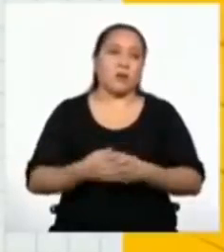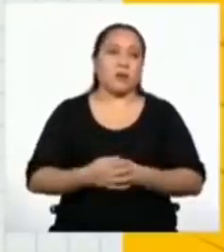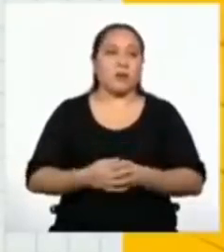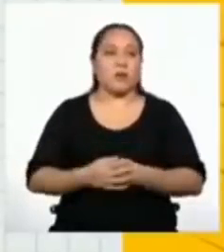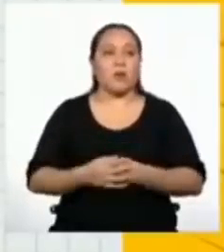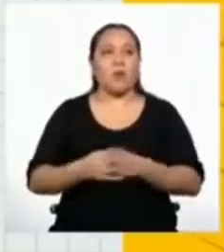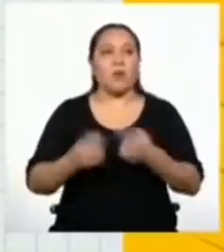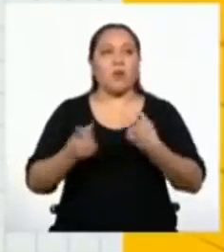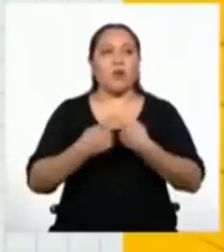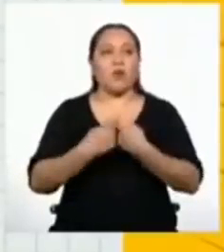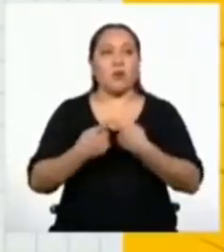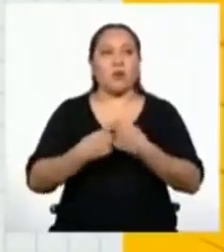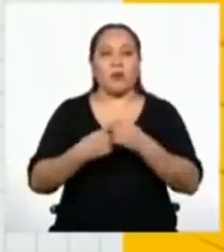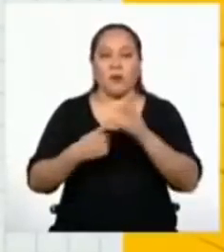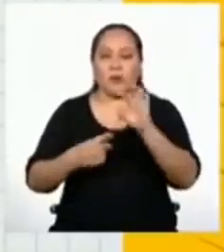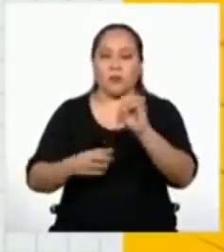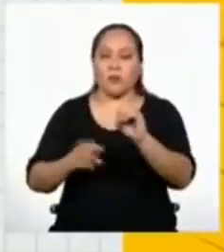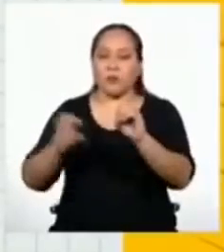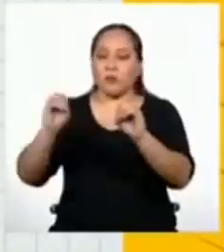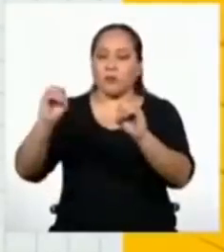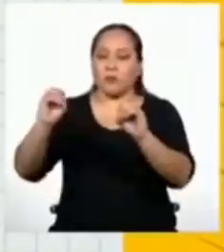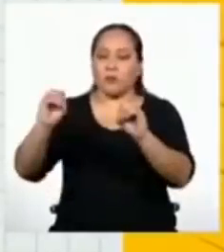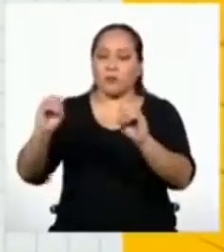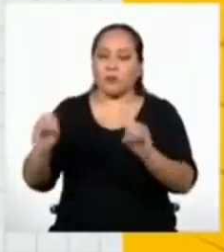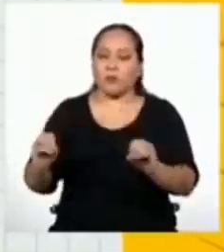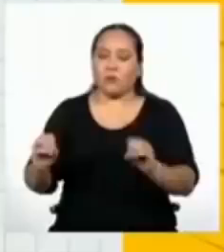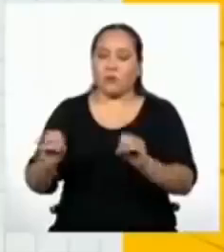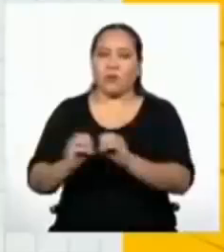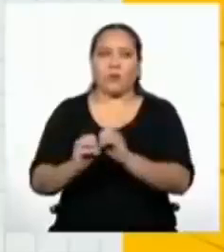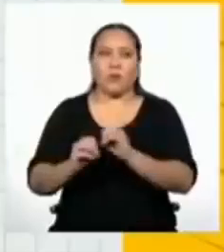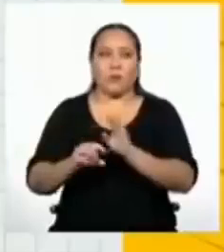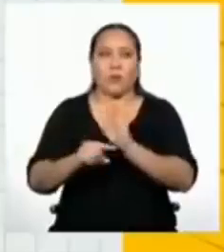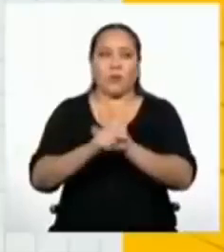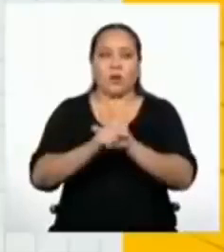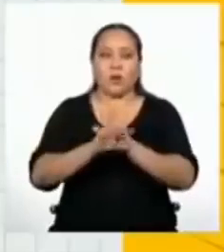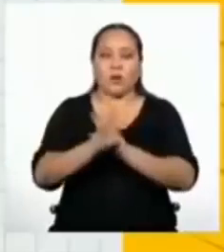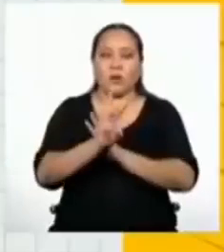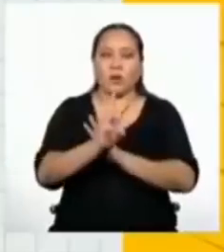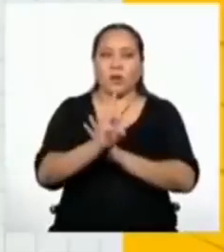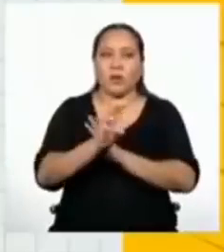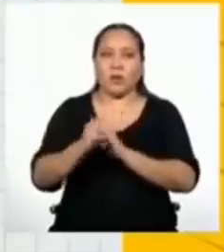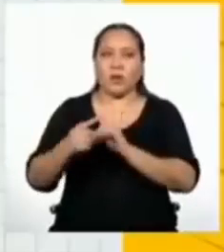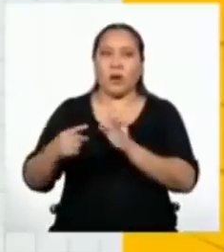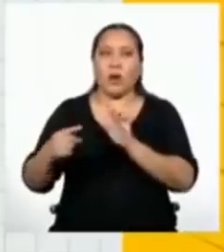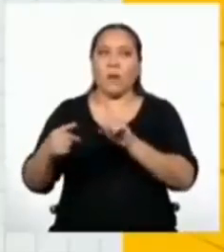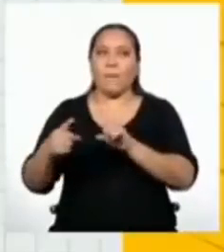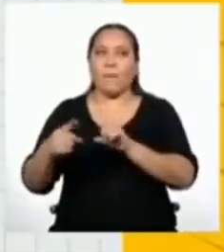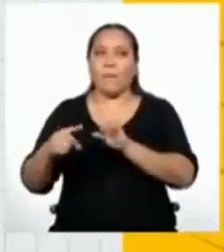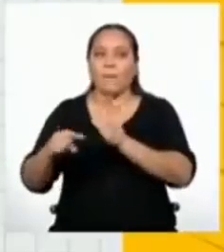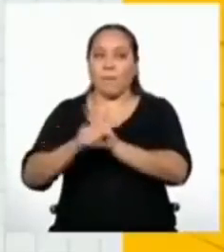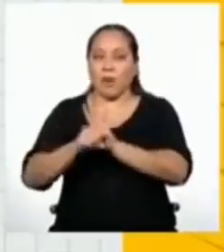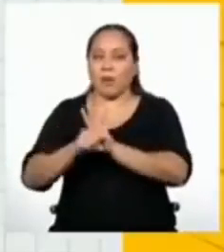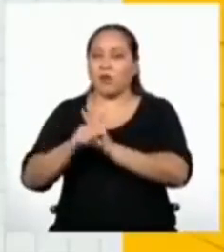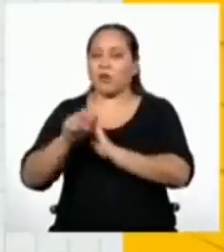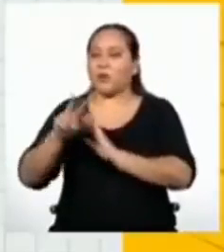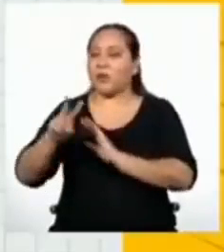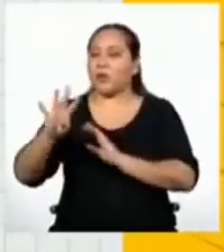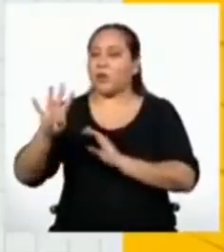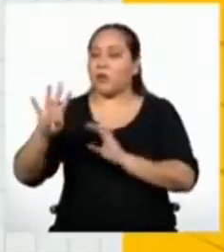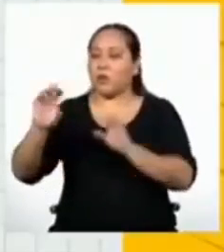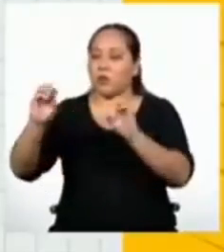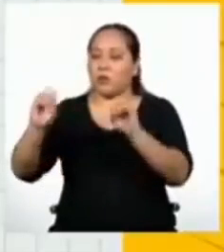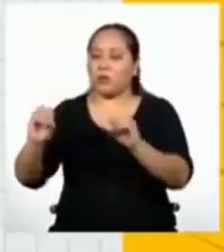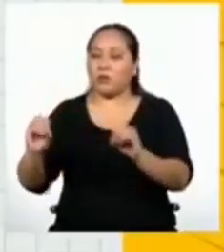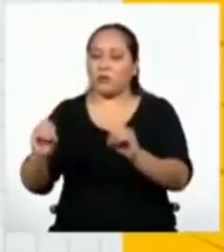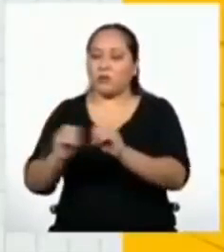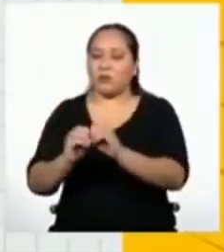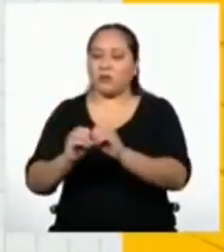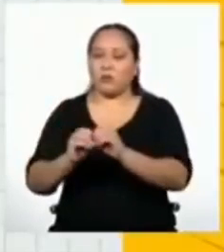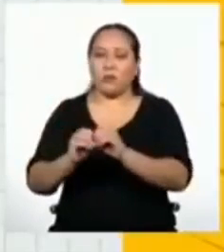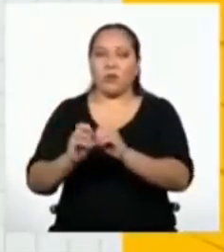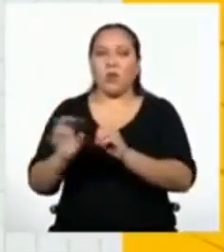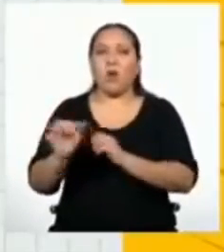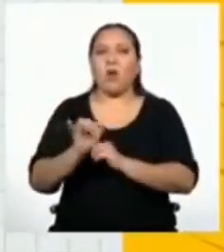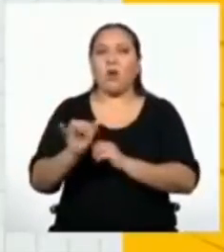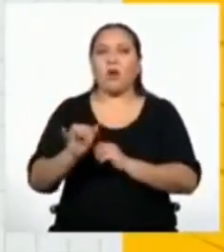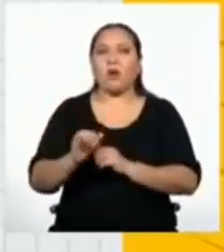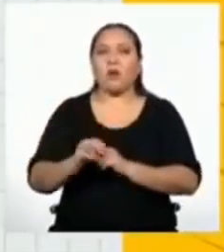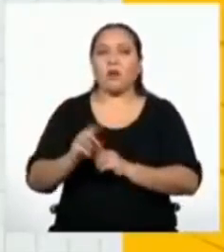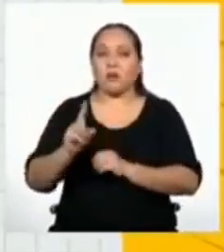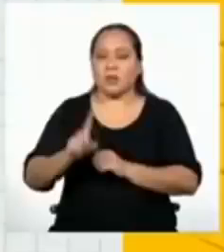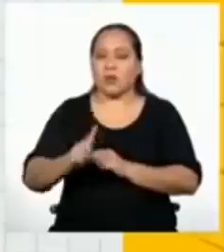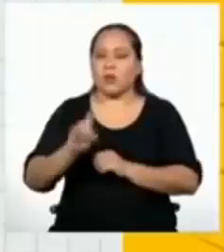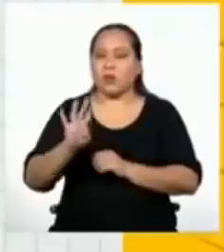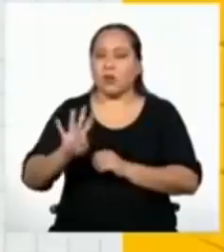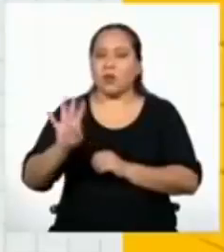los términos equidistantes. Menos 6 por menos 24 es igual a